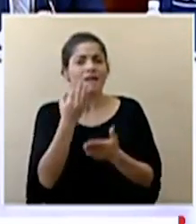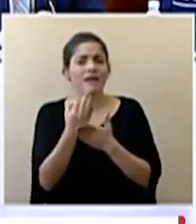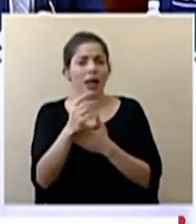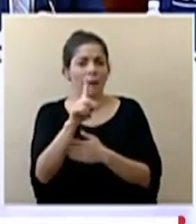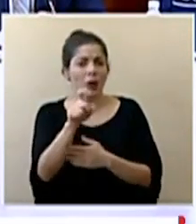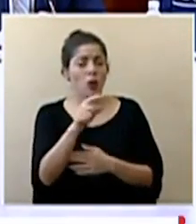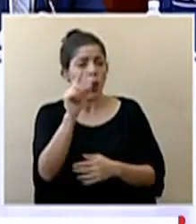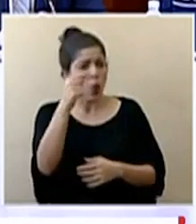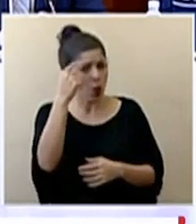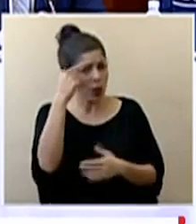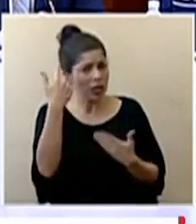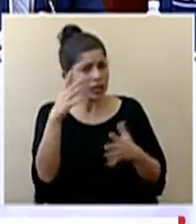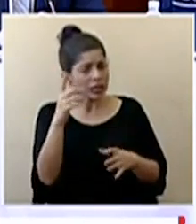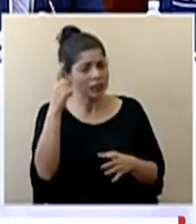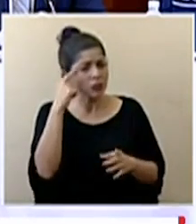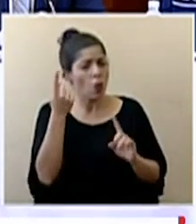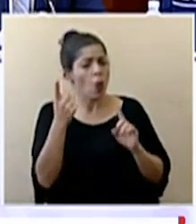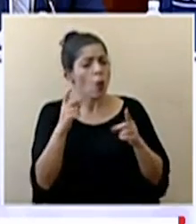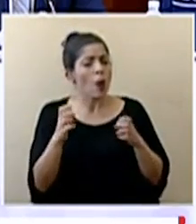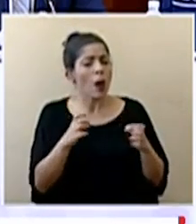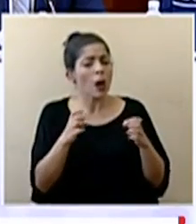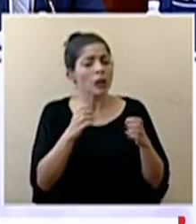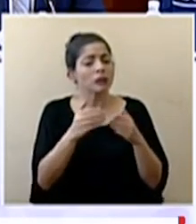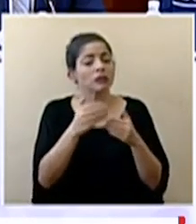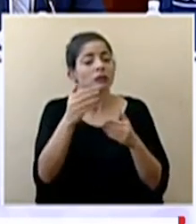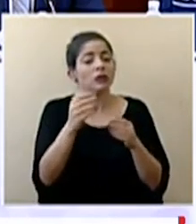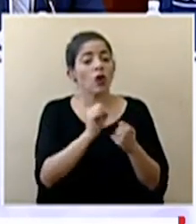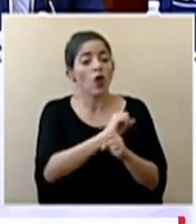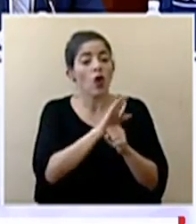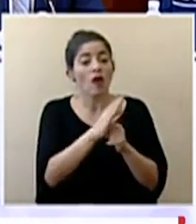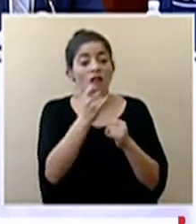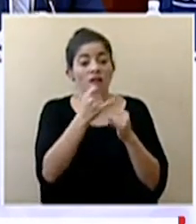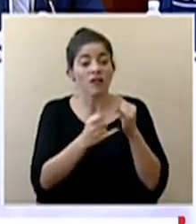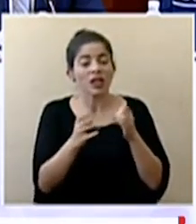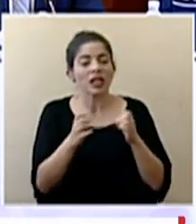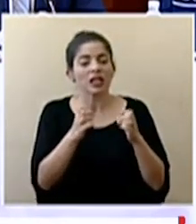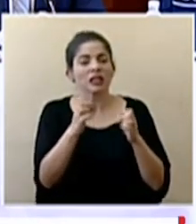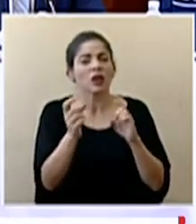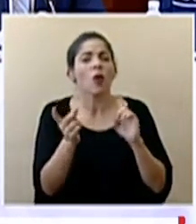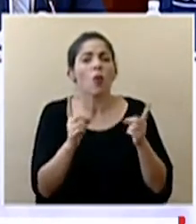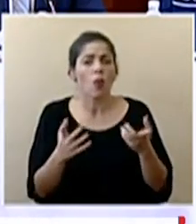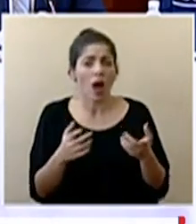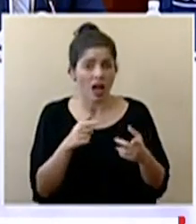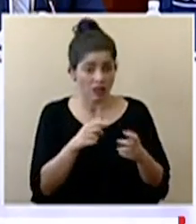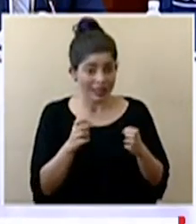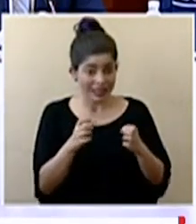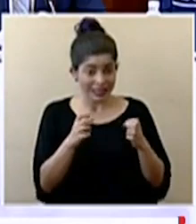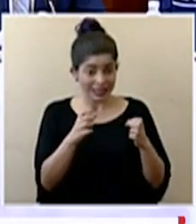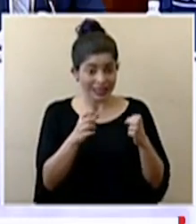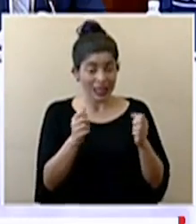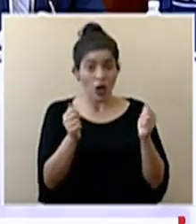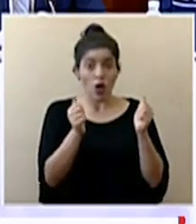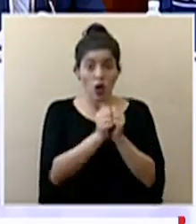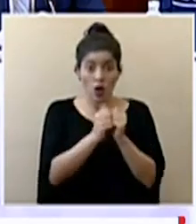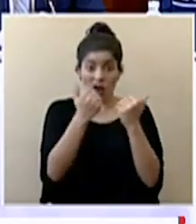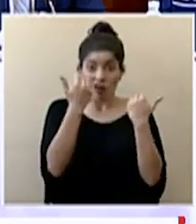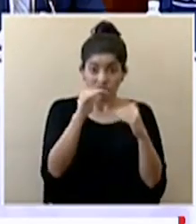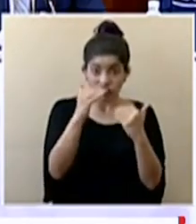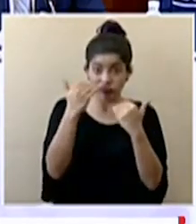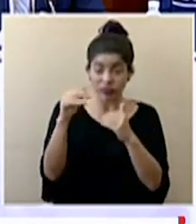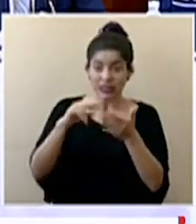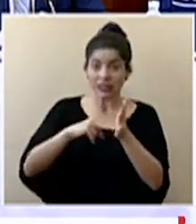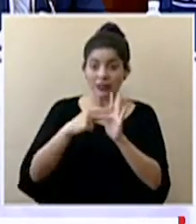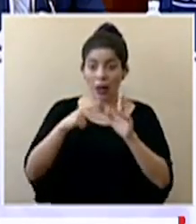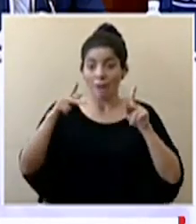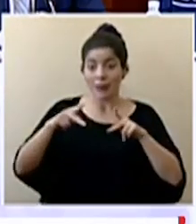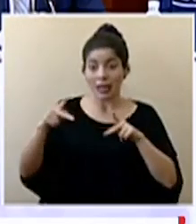gobierno ya valora cuál es la estrategia de salida para el COVID-19 de ser así cuál sería sería una estrategia de salida con restricciones es decir que la